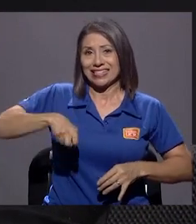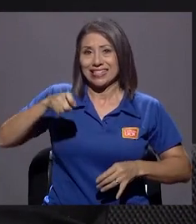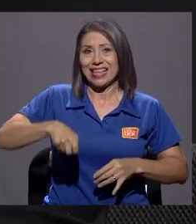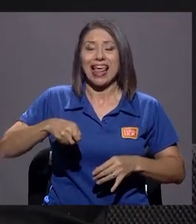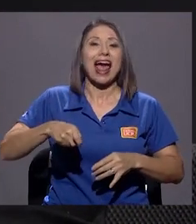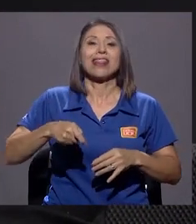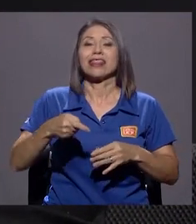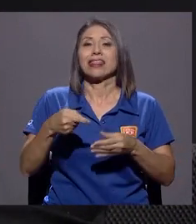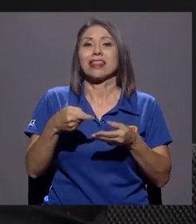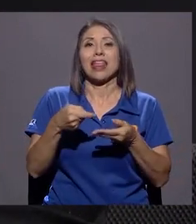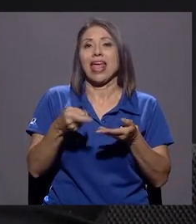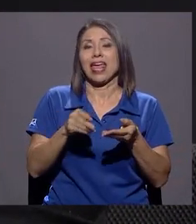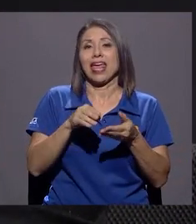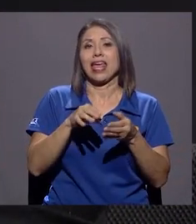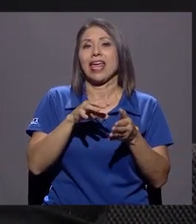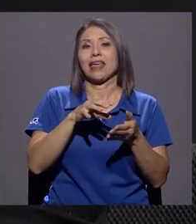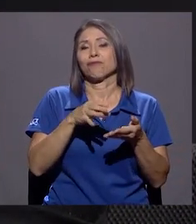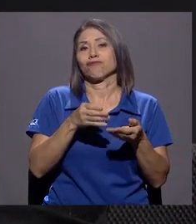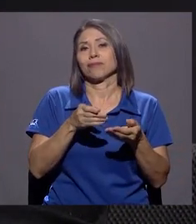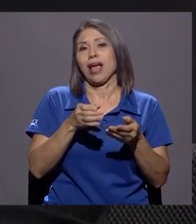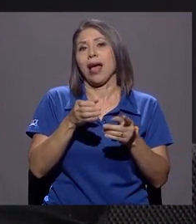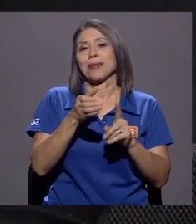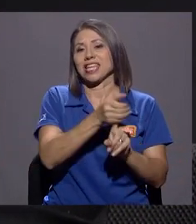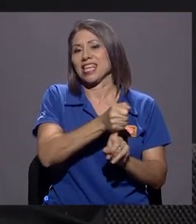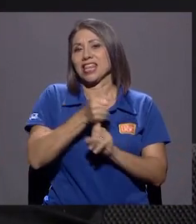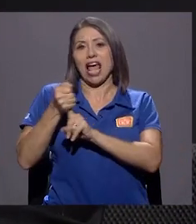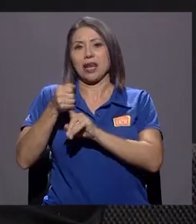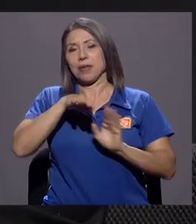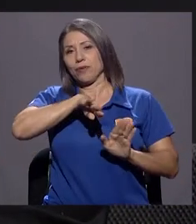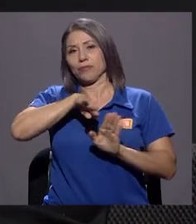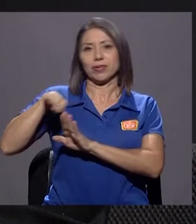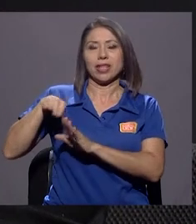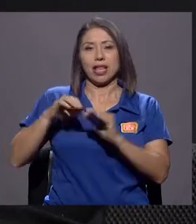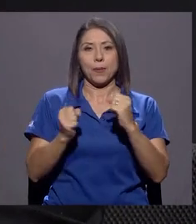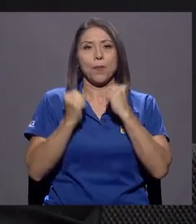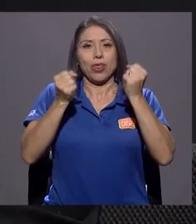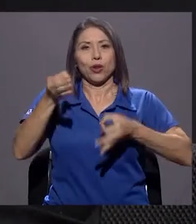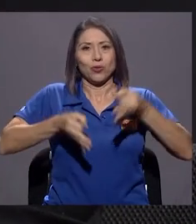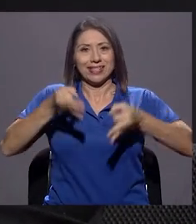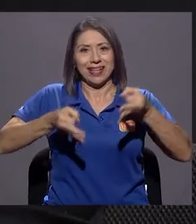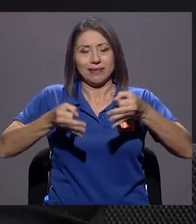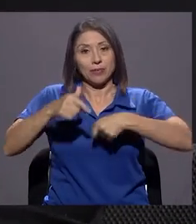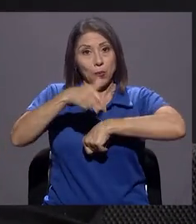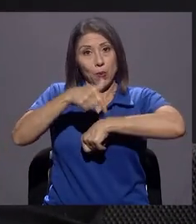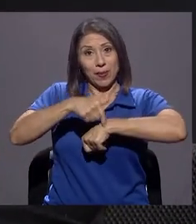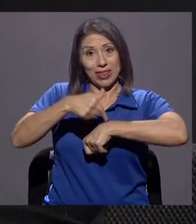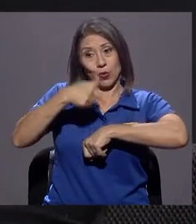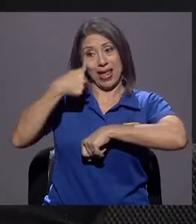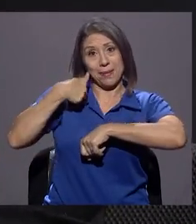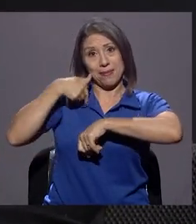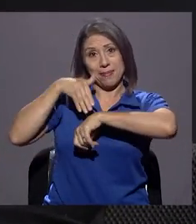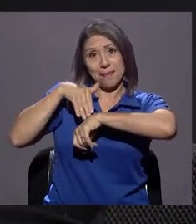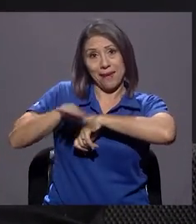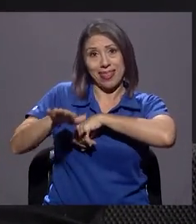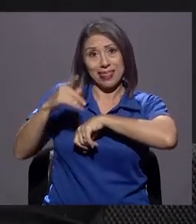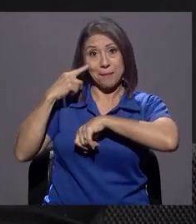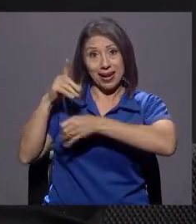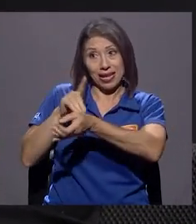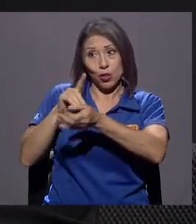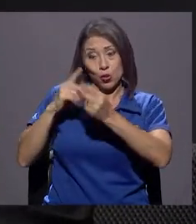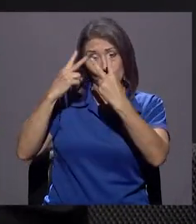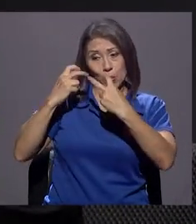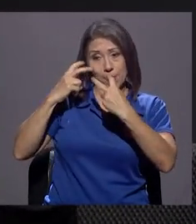quitarme del Poder Judicial, que en el momento en que a mí me mandan a valorar, ese mismo acuerdo